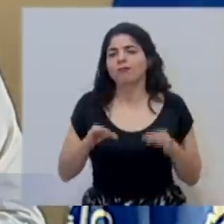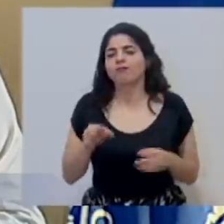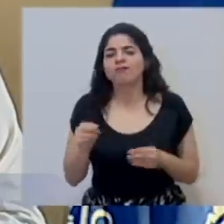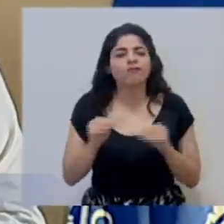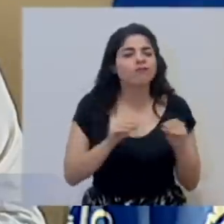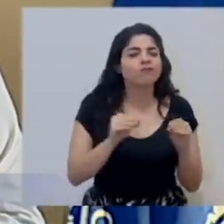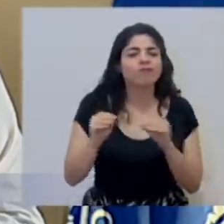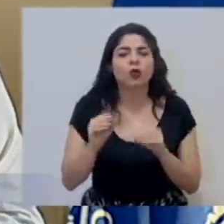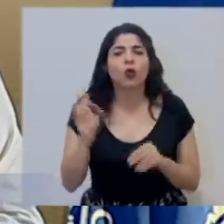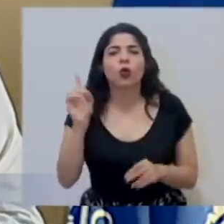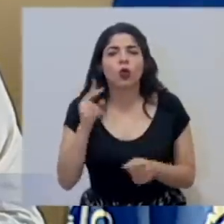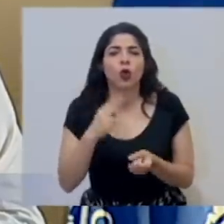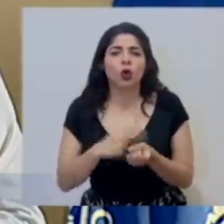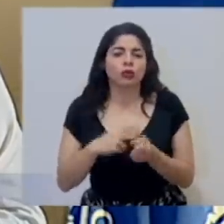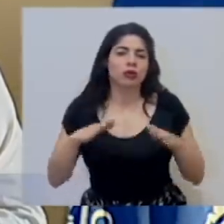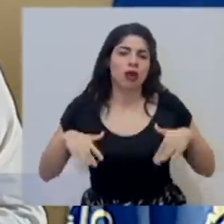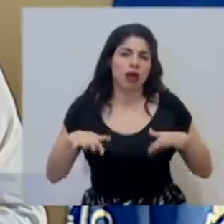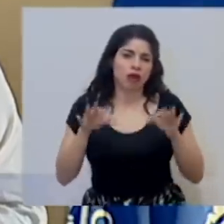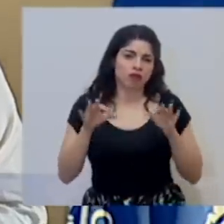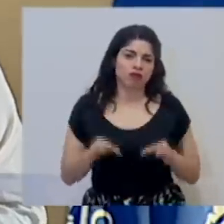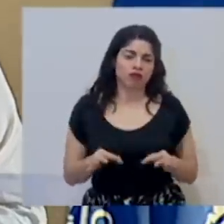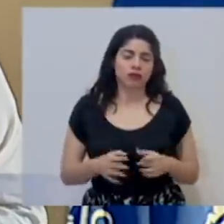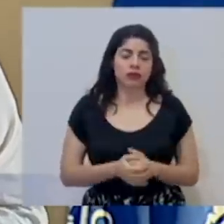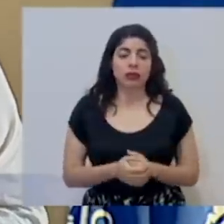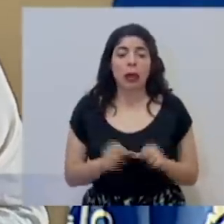cuál va a ser el hospital donde se va a poner.